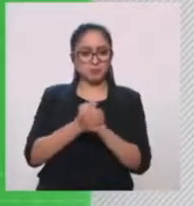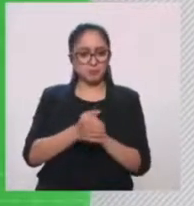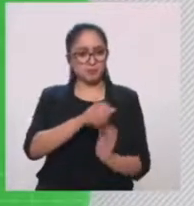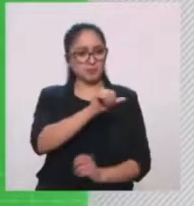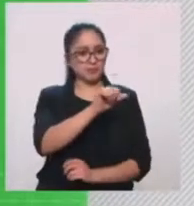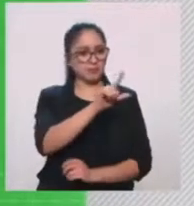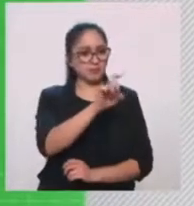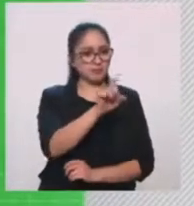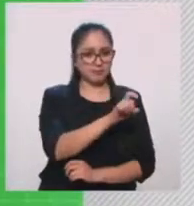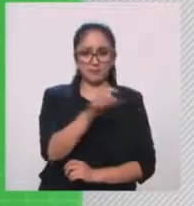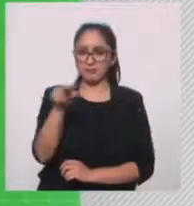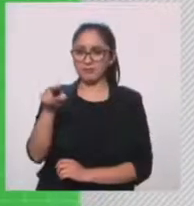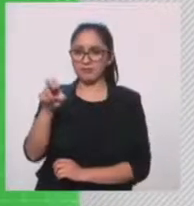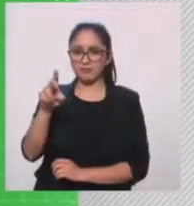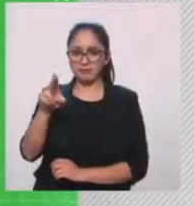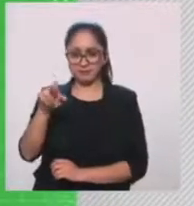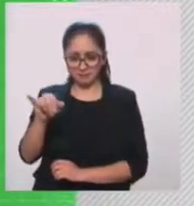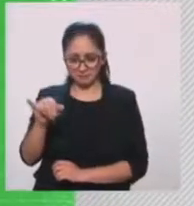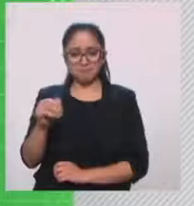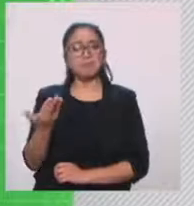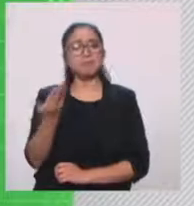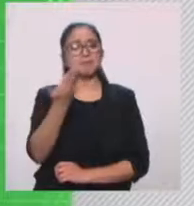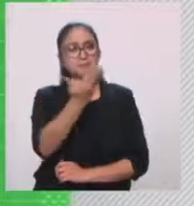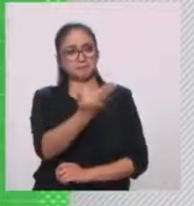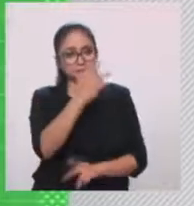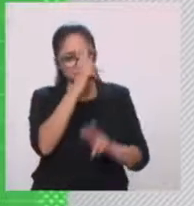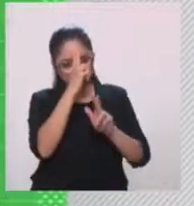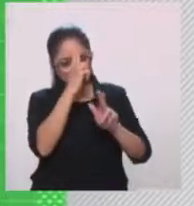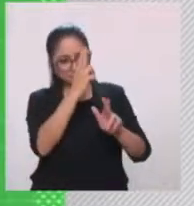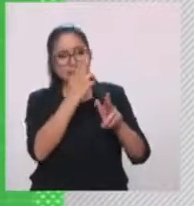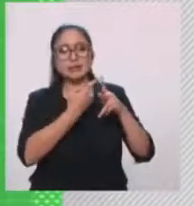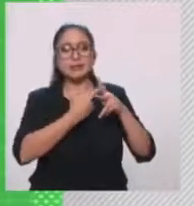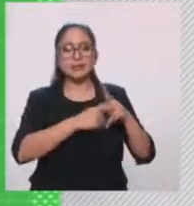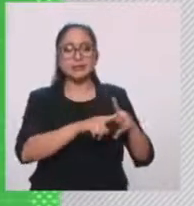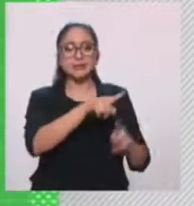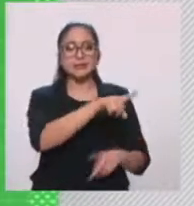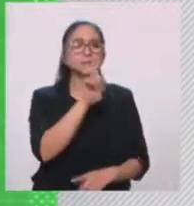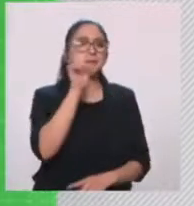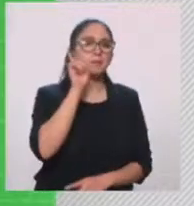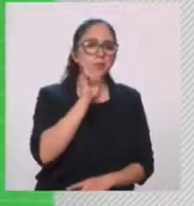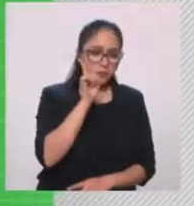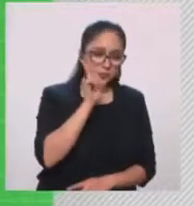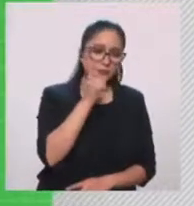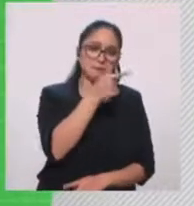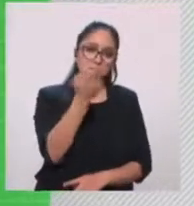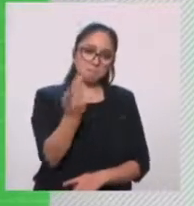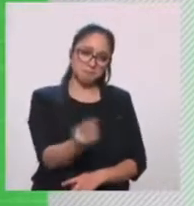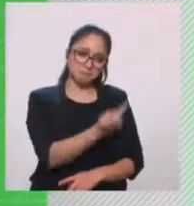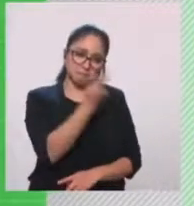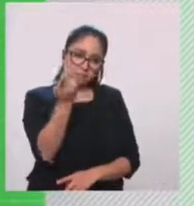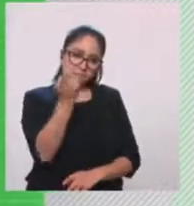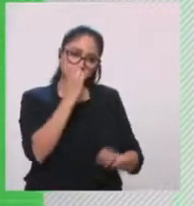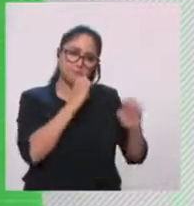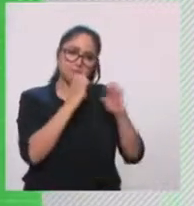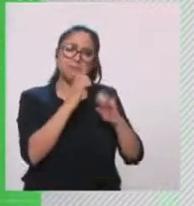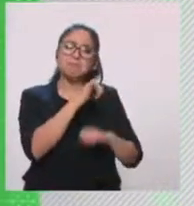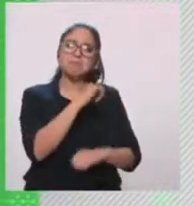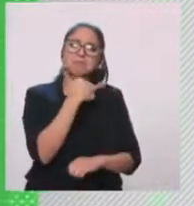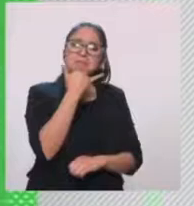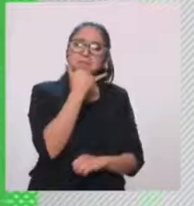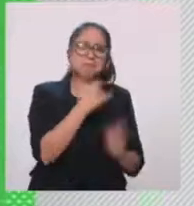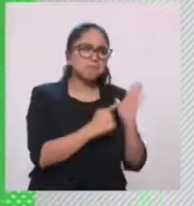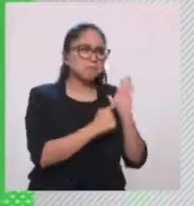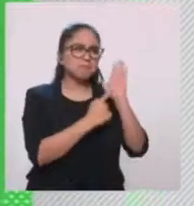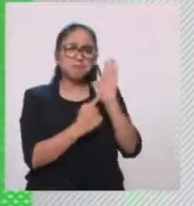con las damas, seleccionando caballerosos. Ana, cuéntanos, por favor, de esta muestra gráfica y abstracción, ¿de qué trata? ¿Cuántas